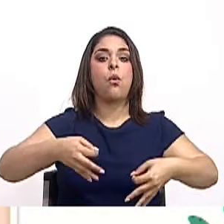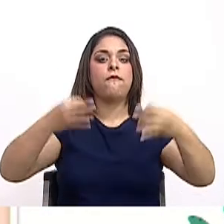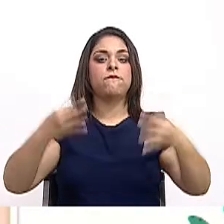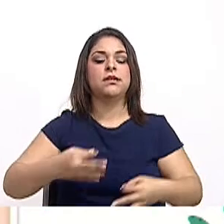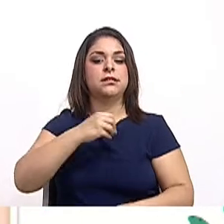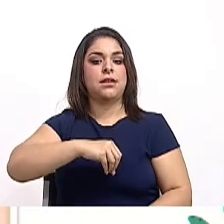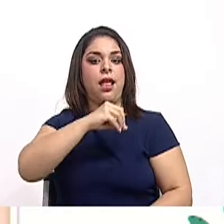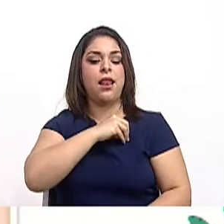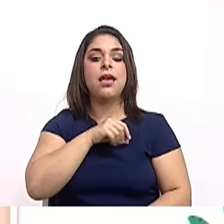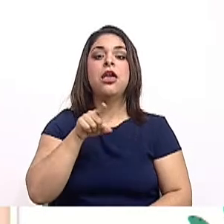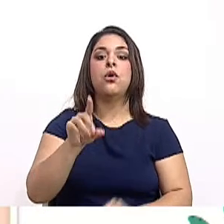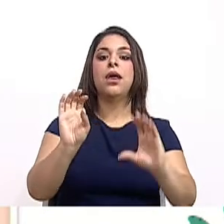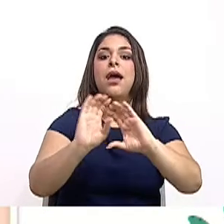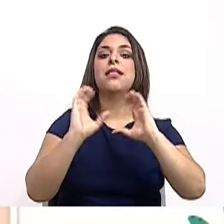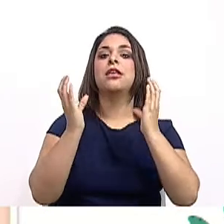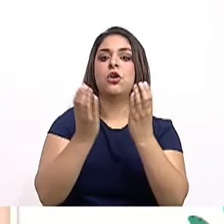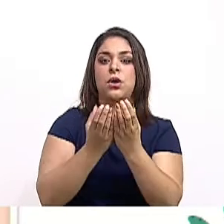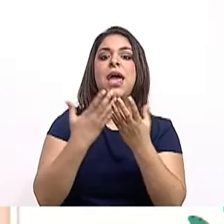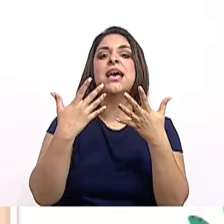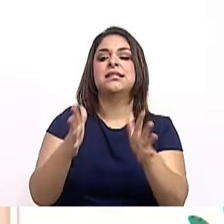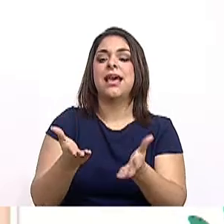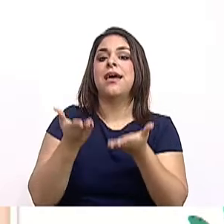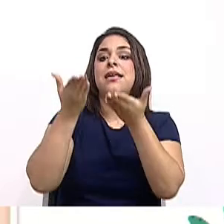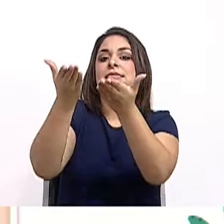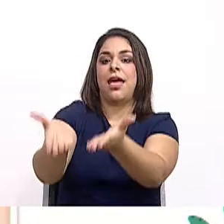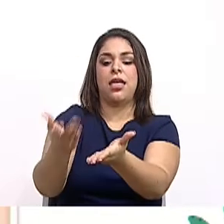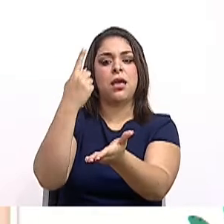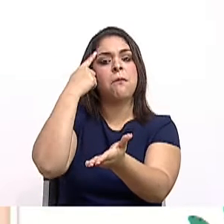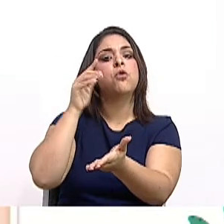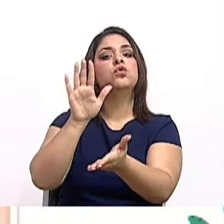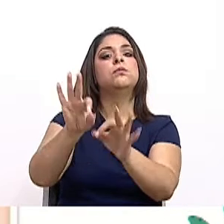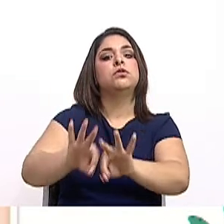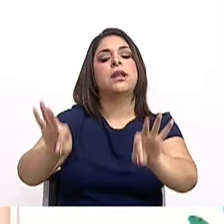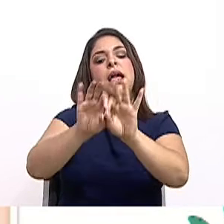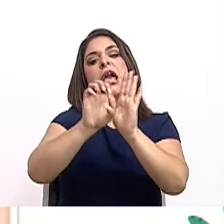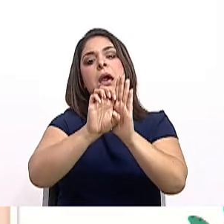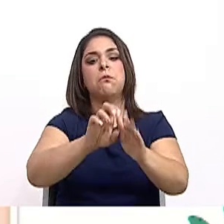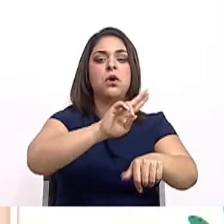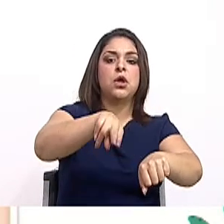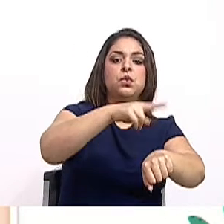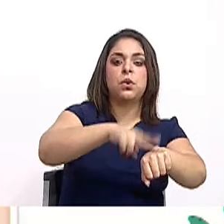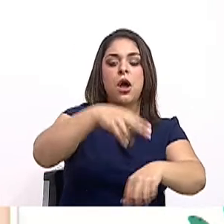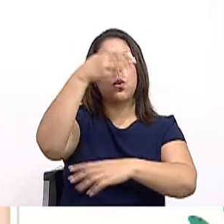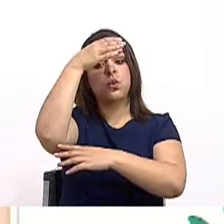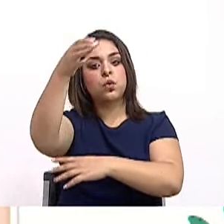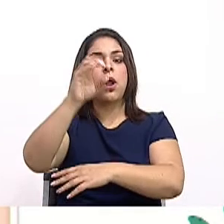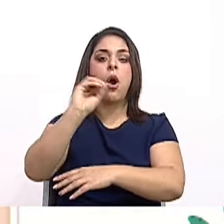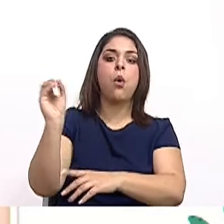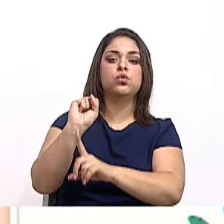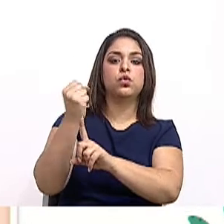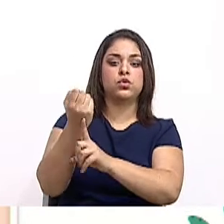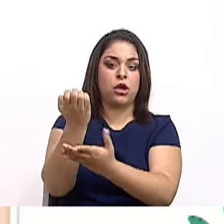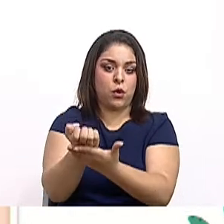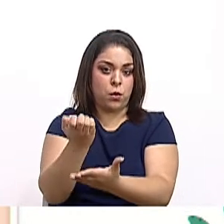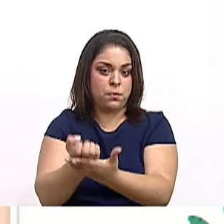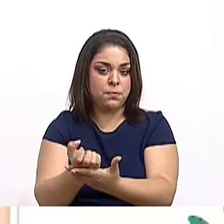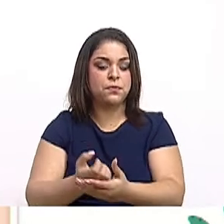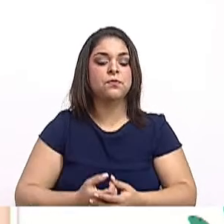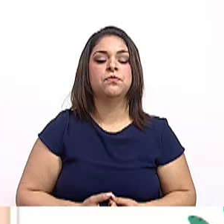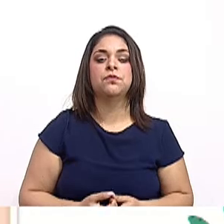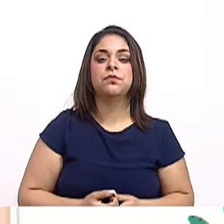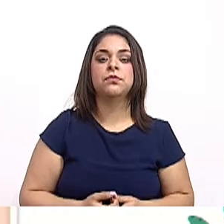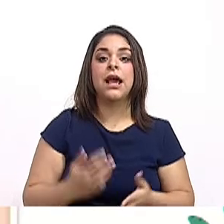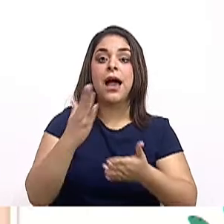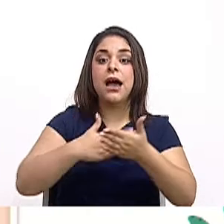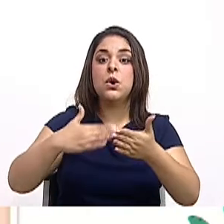manejo designada en virtud de su importancia. Puede ser natural, cultural o socioeconómica. Algunos ejemplos